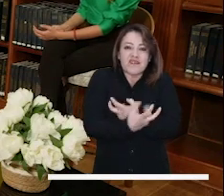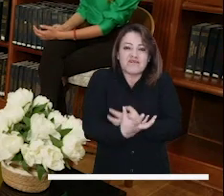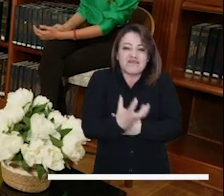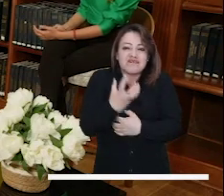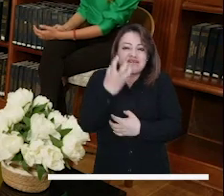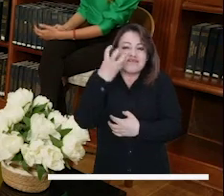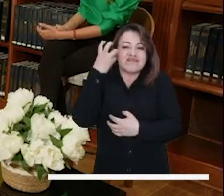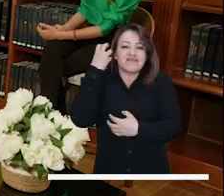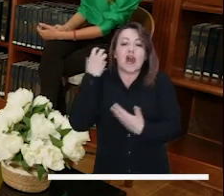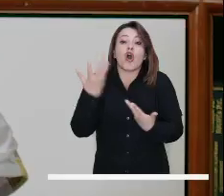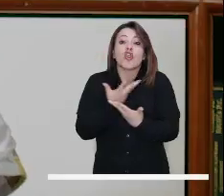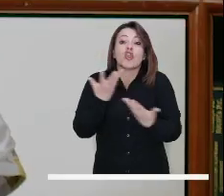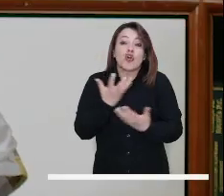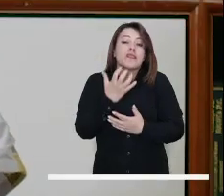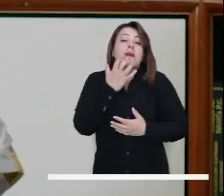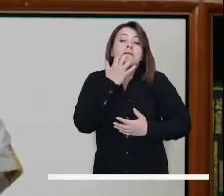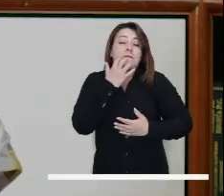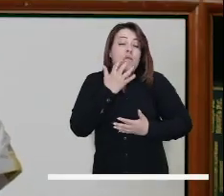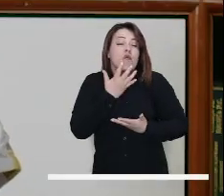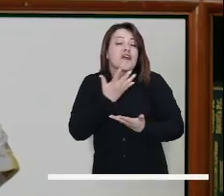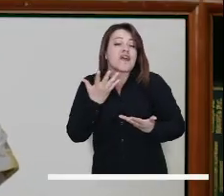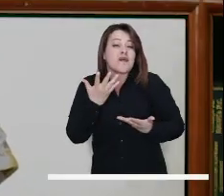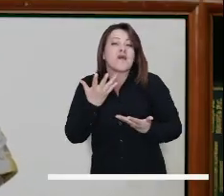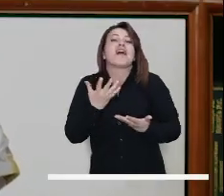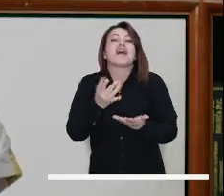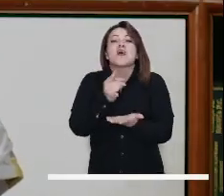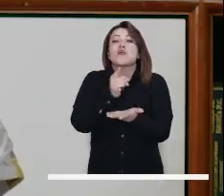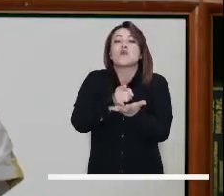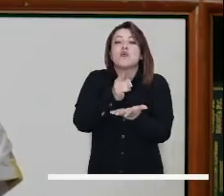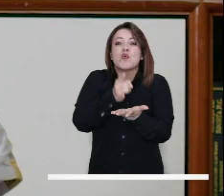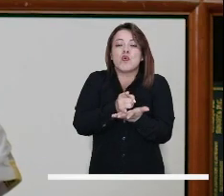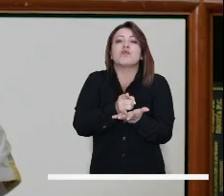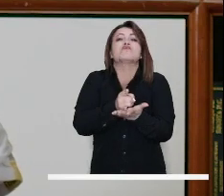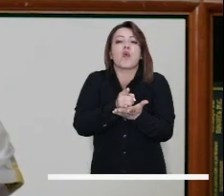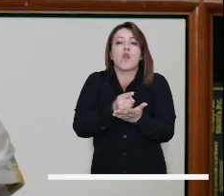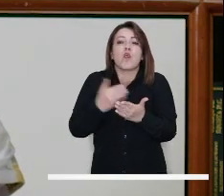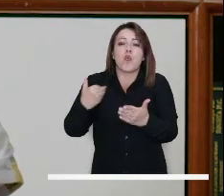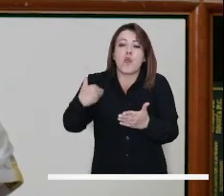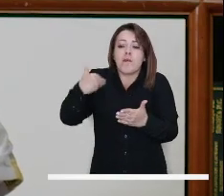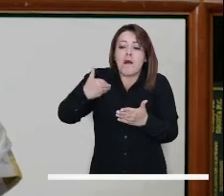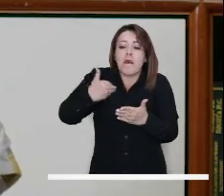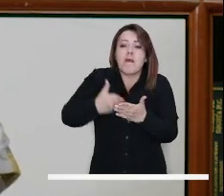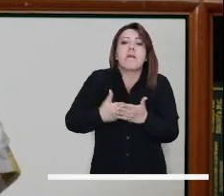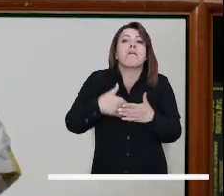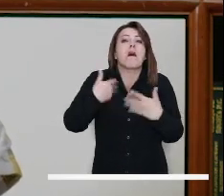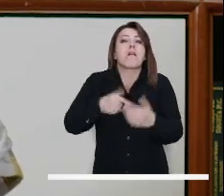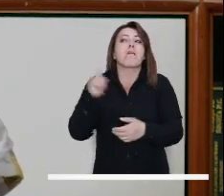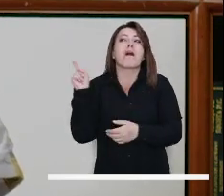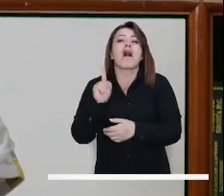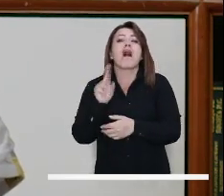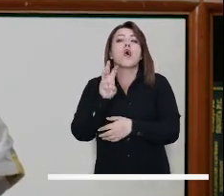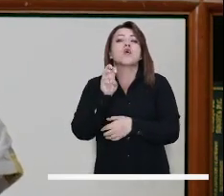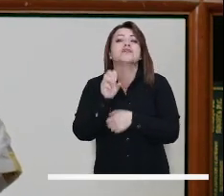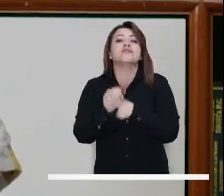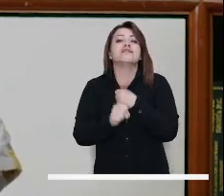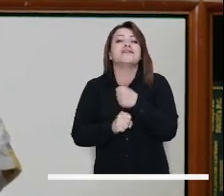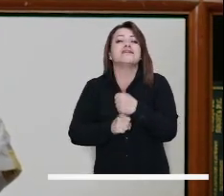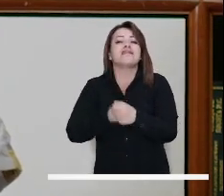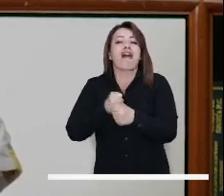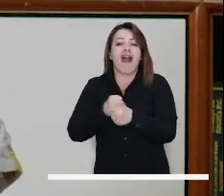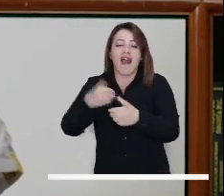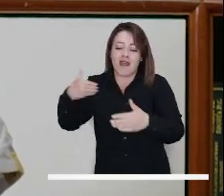arqueológico de Usme es toda la memoria prehispánica de Bogotá. Son ocho siglos que están allí